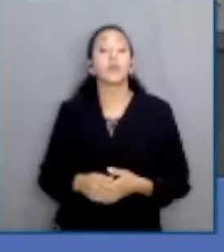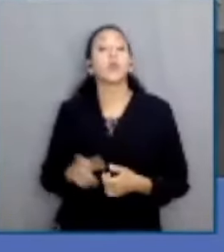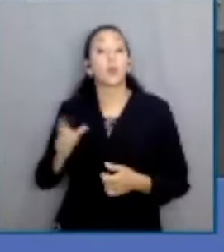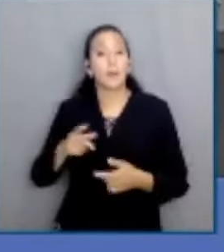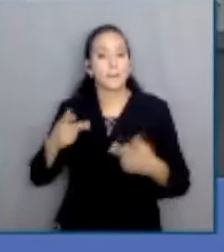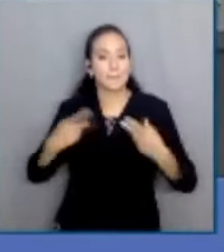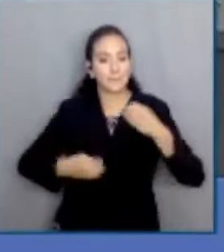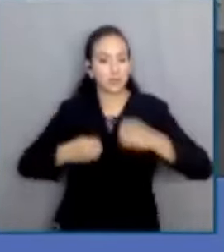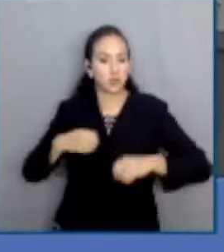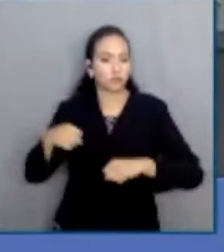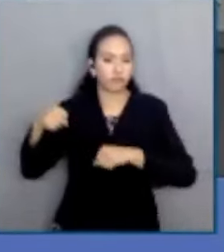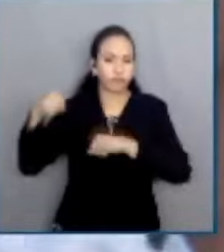servir como un mecanismo para corregir injusticias y desigualdades en la sociedad. Para el Canal del Poder Judicial de la Federación,